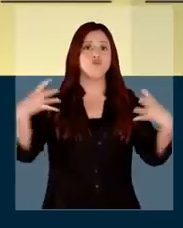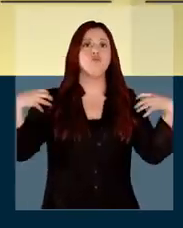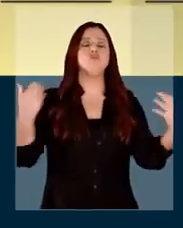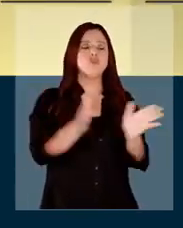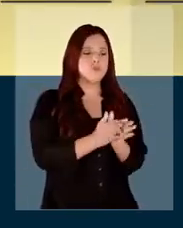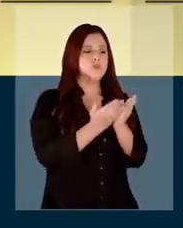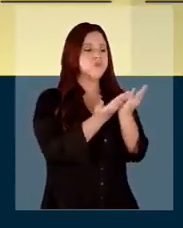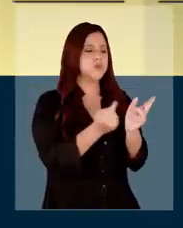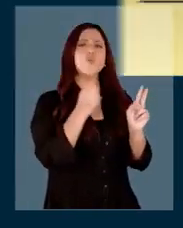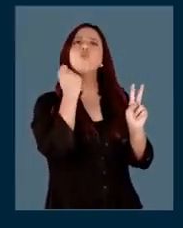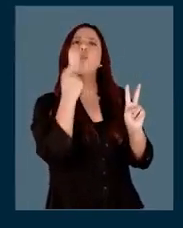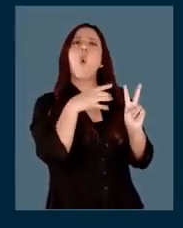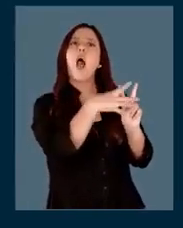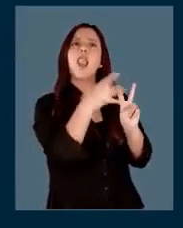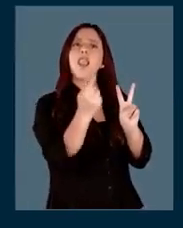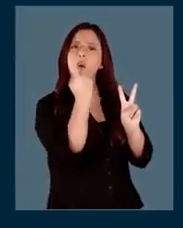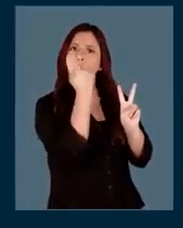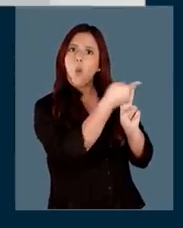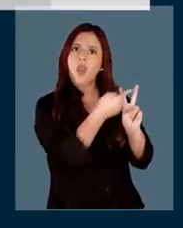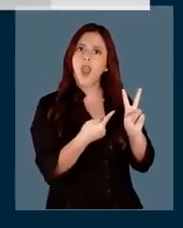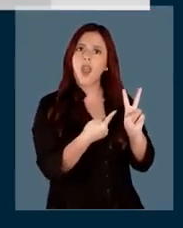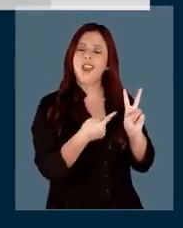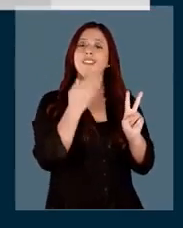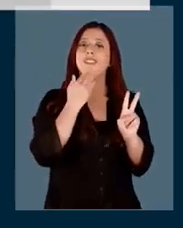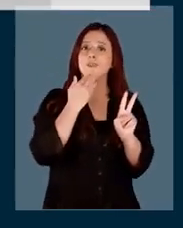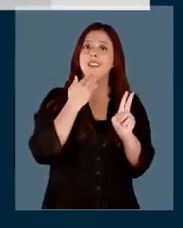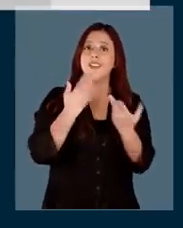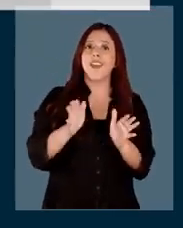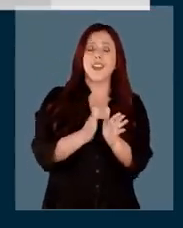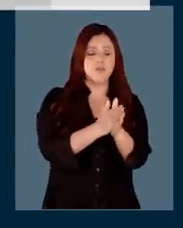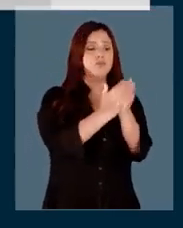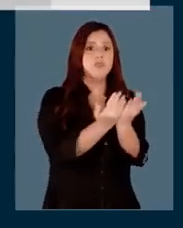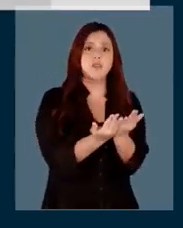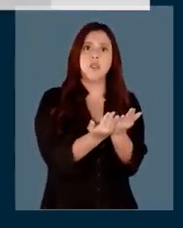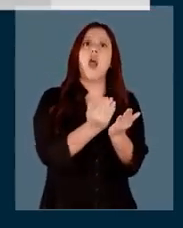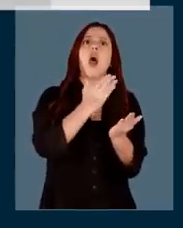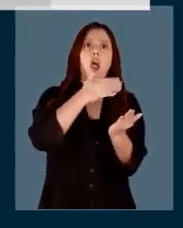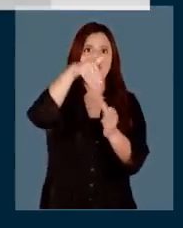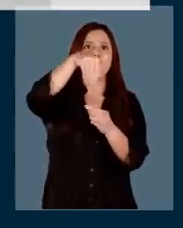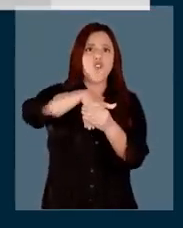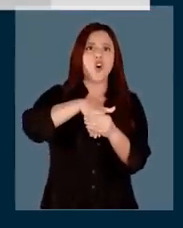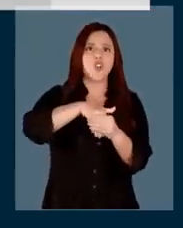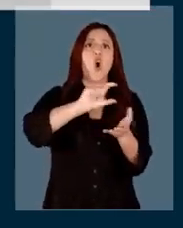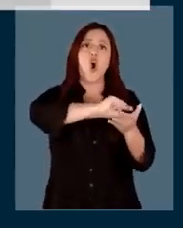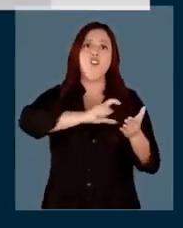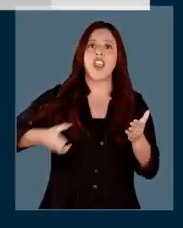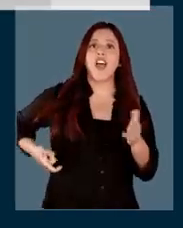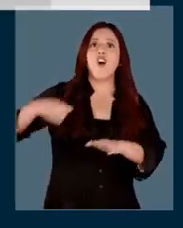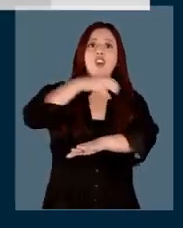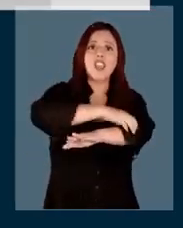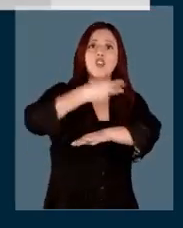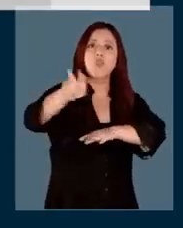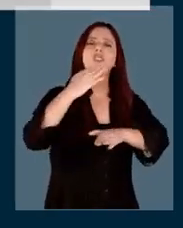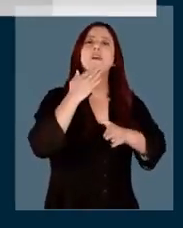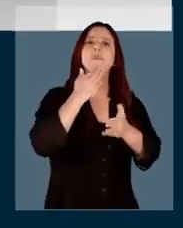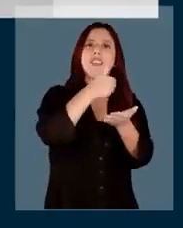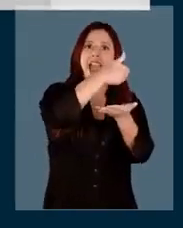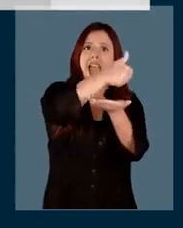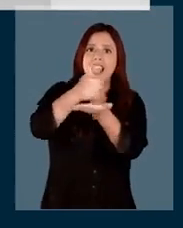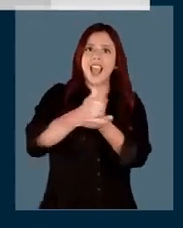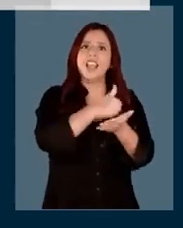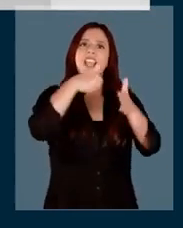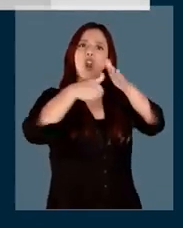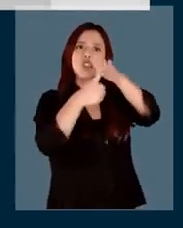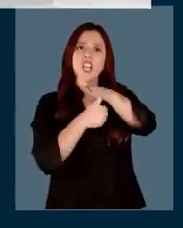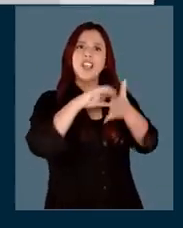vocal de mesa te entregará la que escojas, solo una. Además, recibirás las cédulas para votar por gobernadores de tu región y por alcaldes y